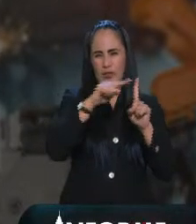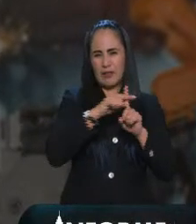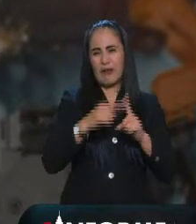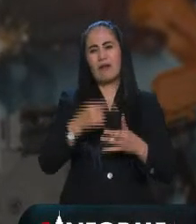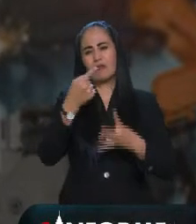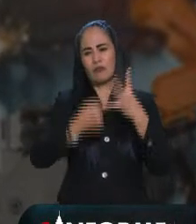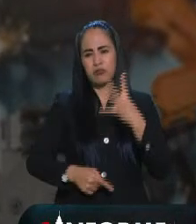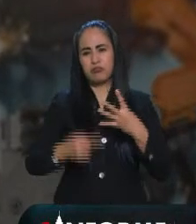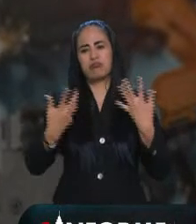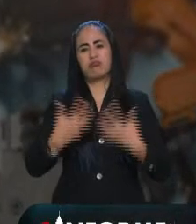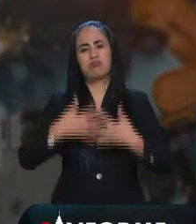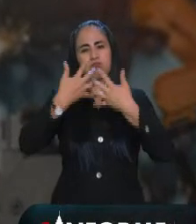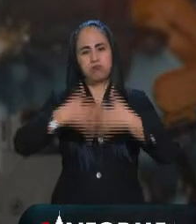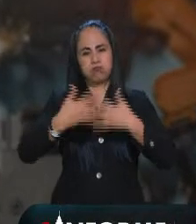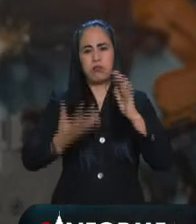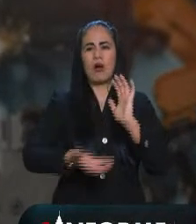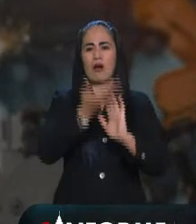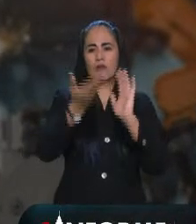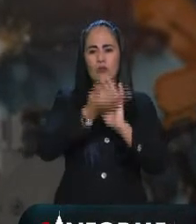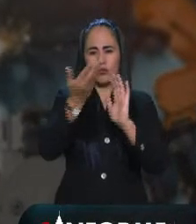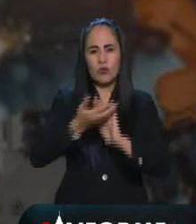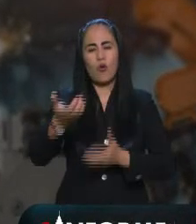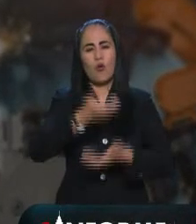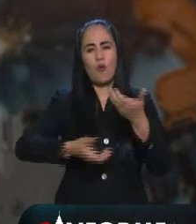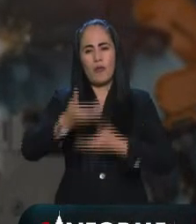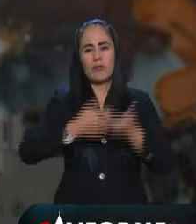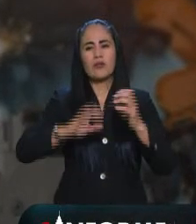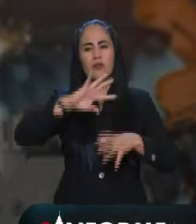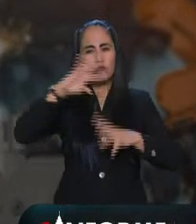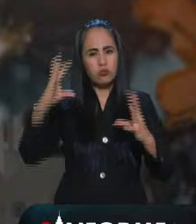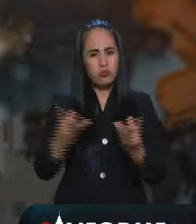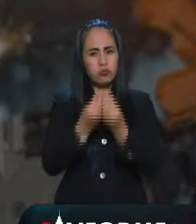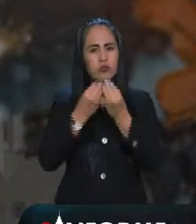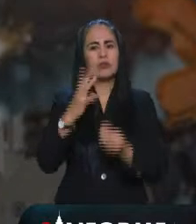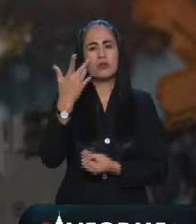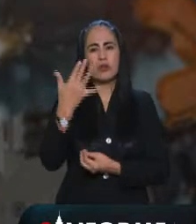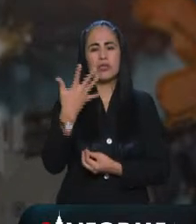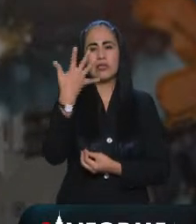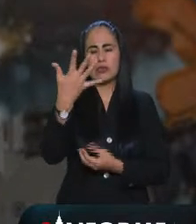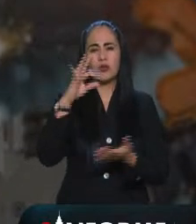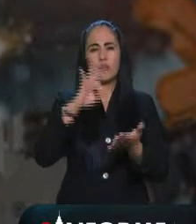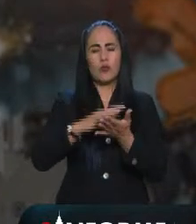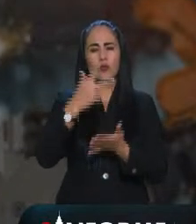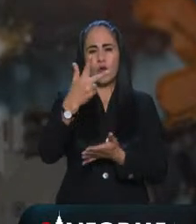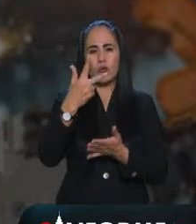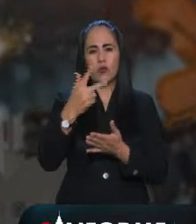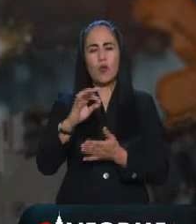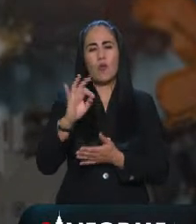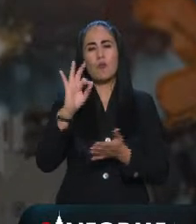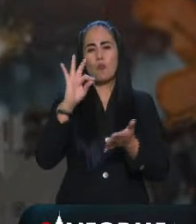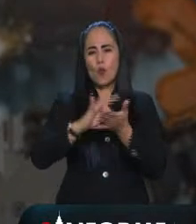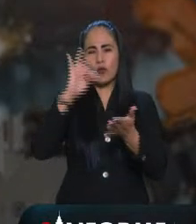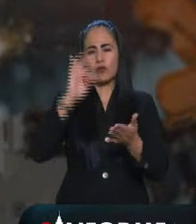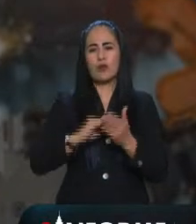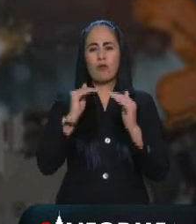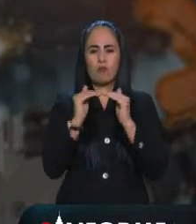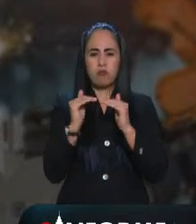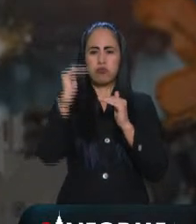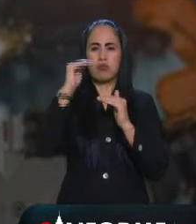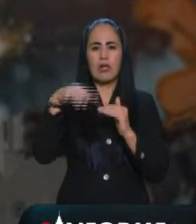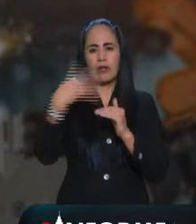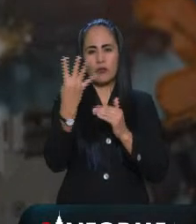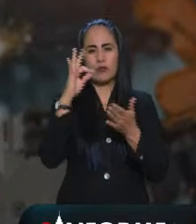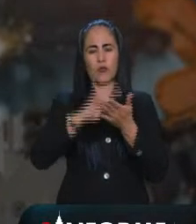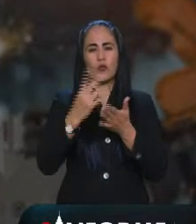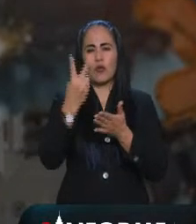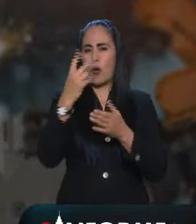construcción ya que alcanzó un nivel de 55.8 puntos lo que representa un incremento de 14.2 con respecto